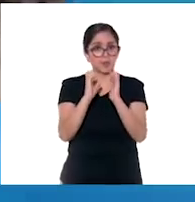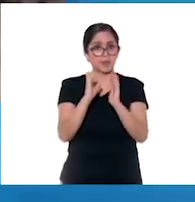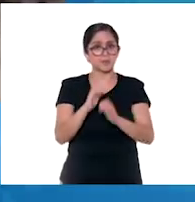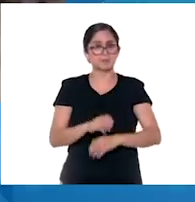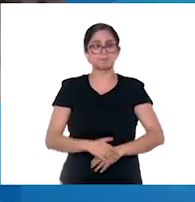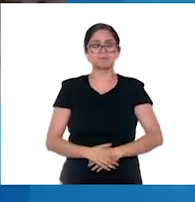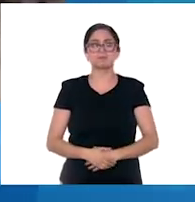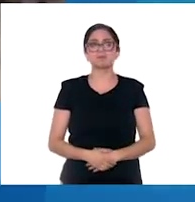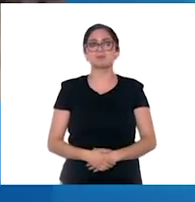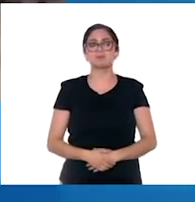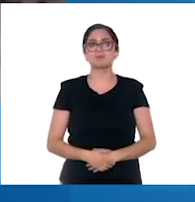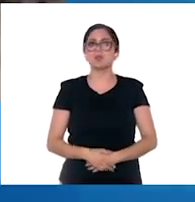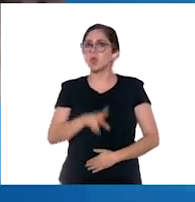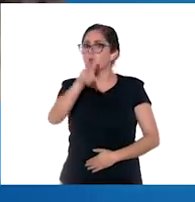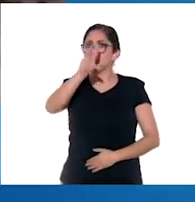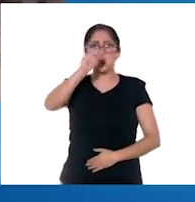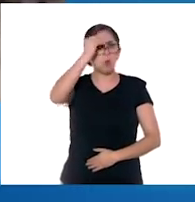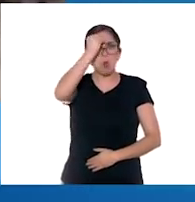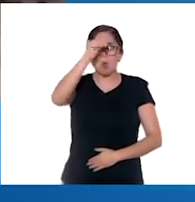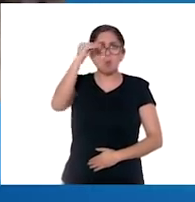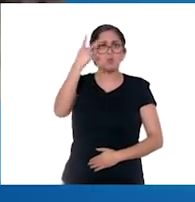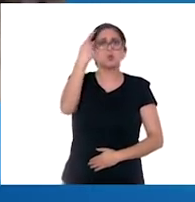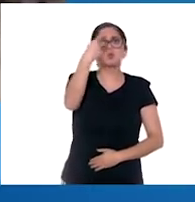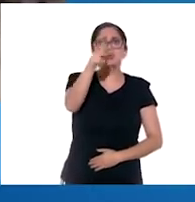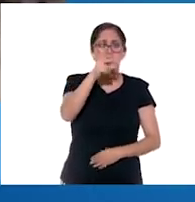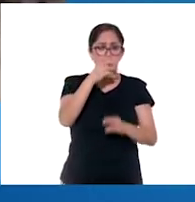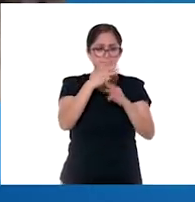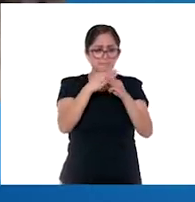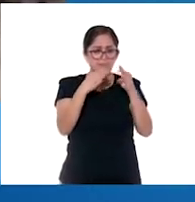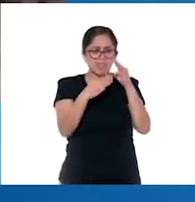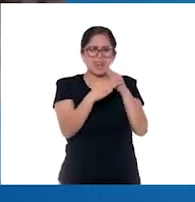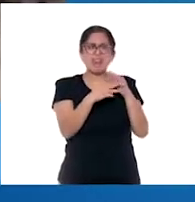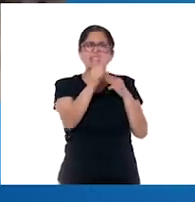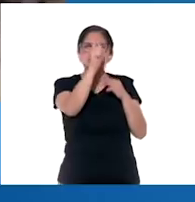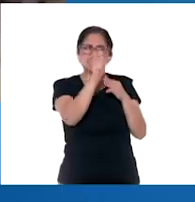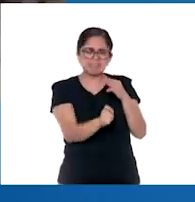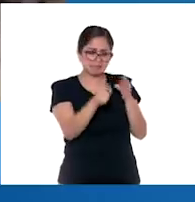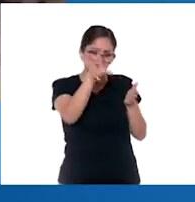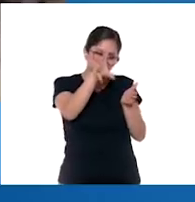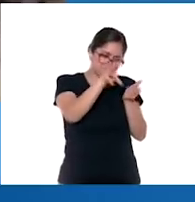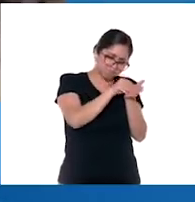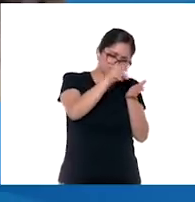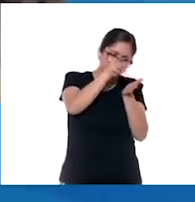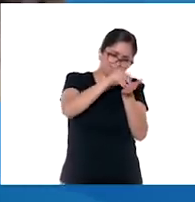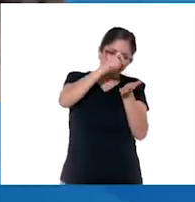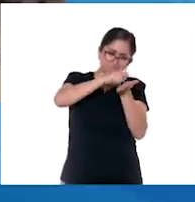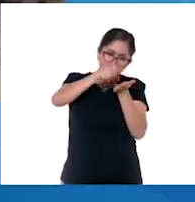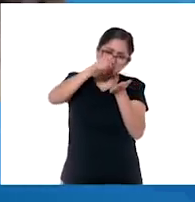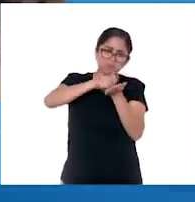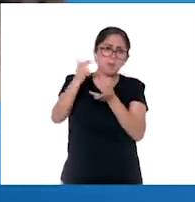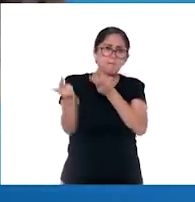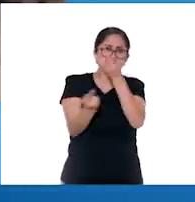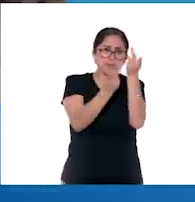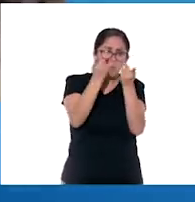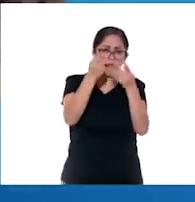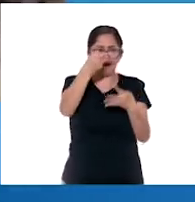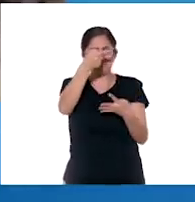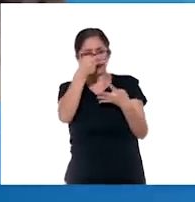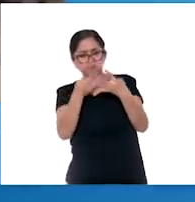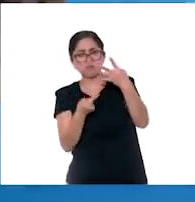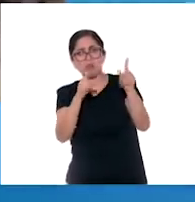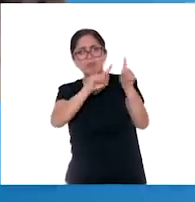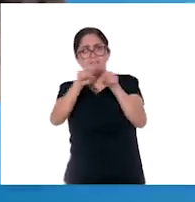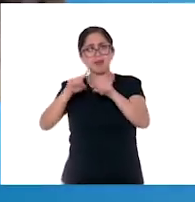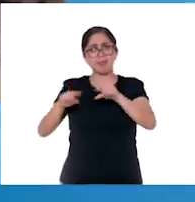Y no olvides tus materiales para anotar las preguntas y actividades que se te piden, para que